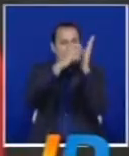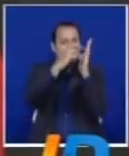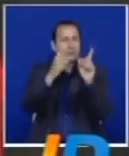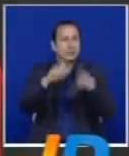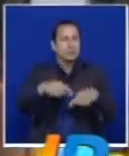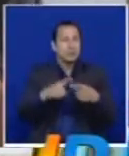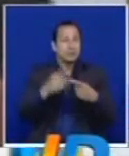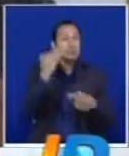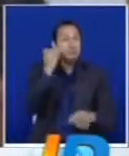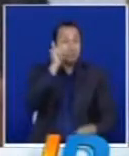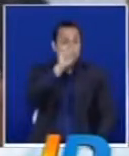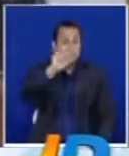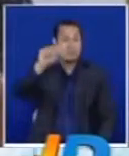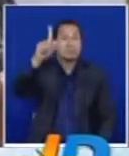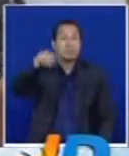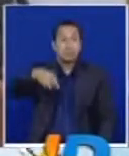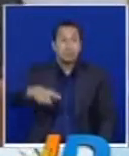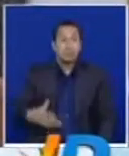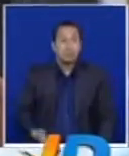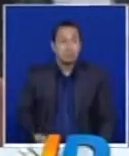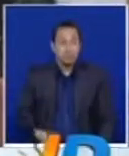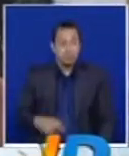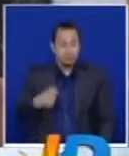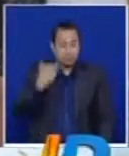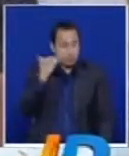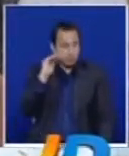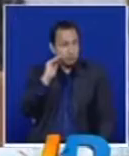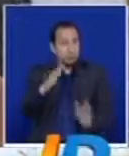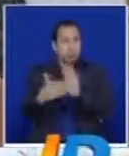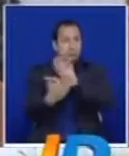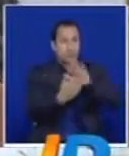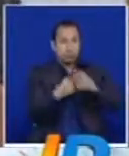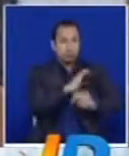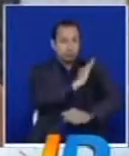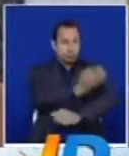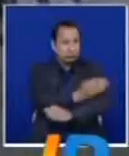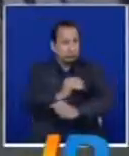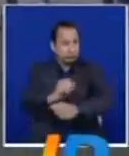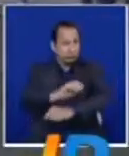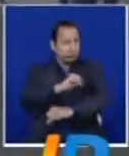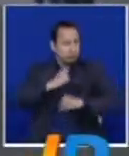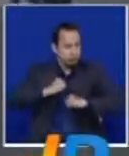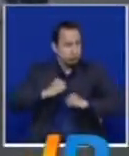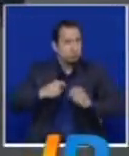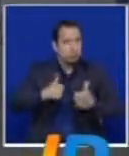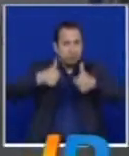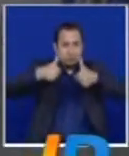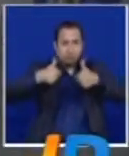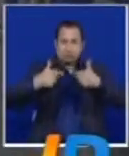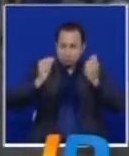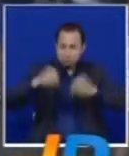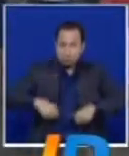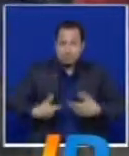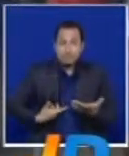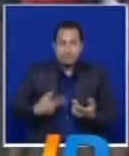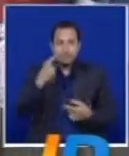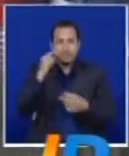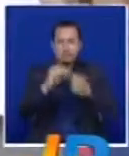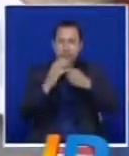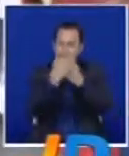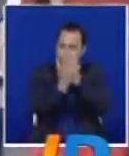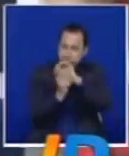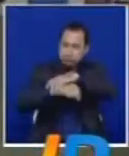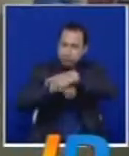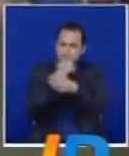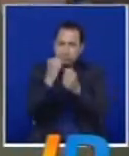estarán en acción. Demostrar que como mujer tengo las mismas capacidades que un hombre. Los mejores guantes de oro se darán cita en el Coliseo El